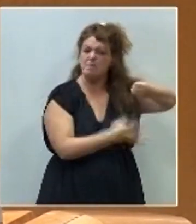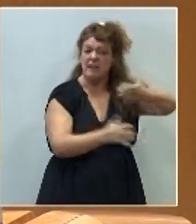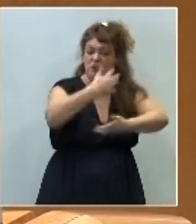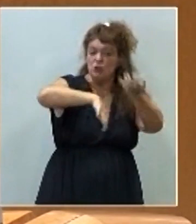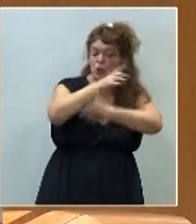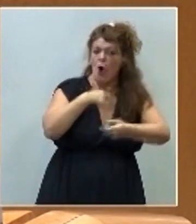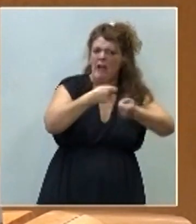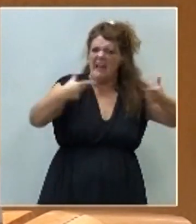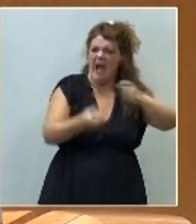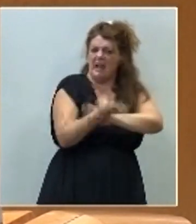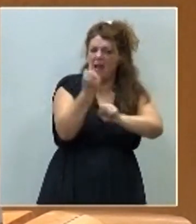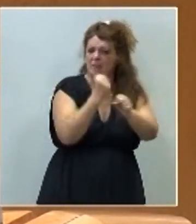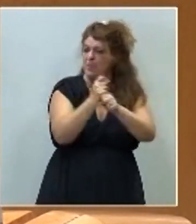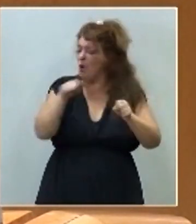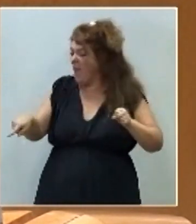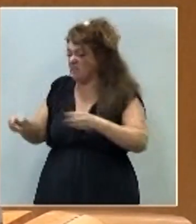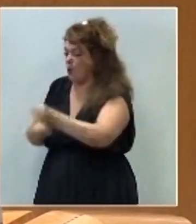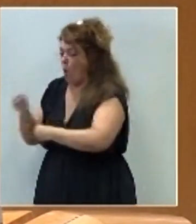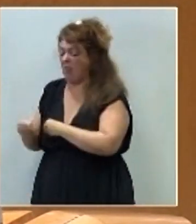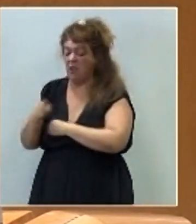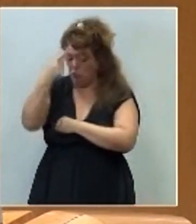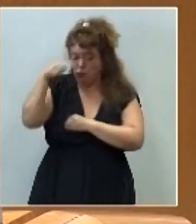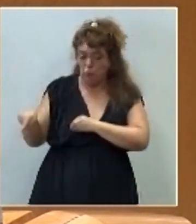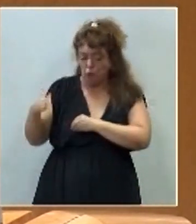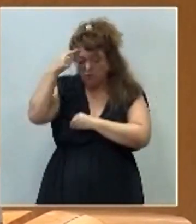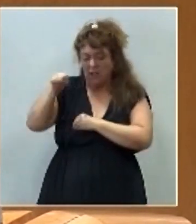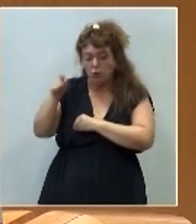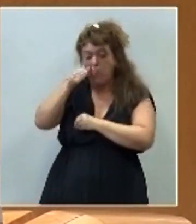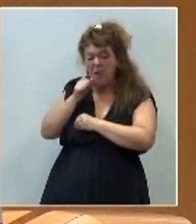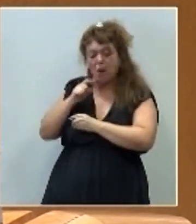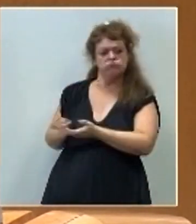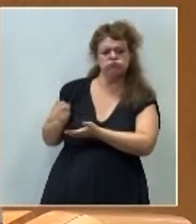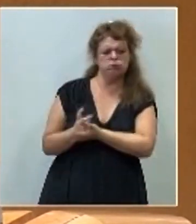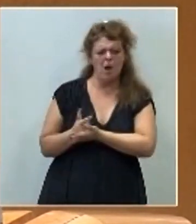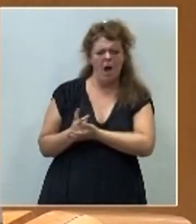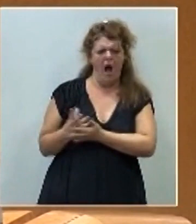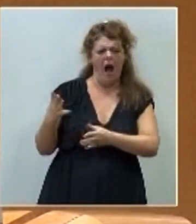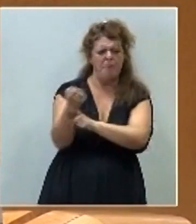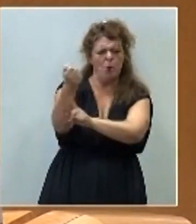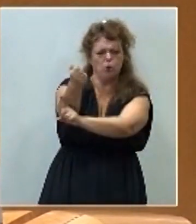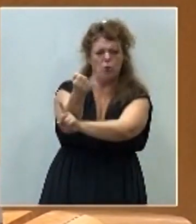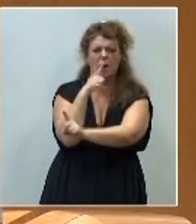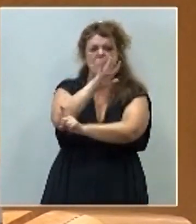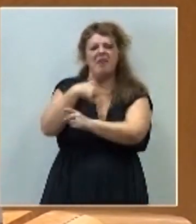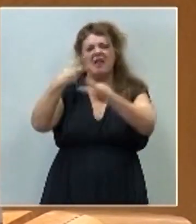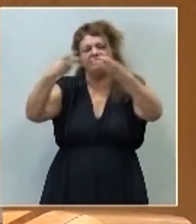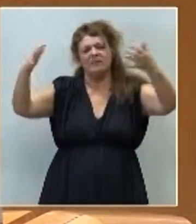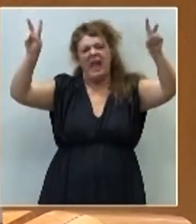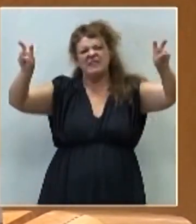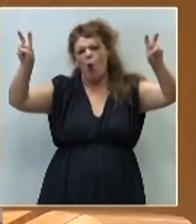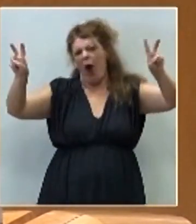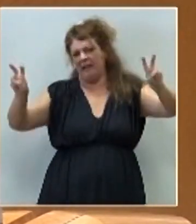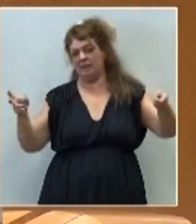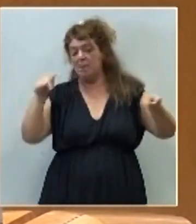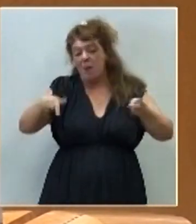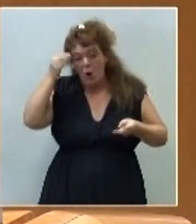Sé que usted va por todas. Lo ha dicho y lo ha repetido y lo ha demostrado. Le gustan a ustedes los eslogans. Pero creo que